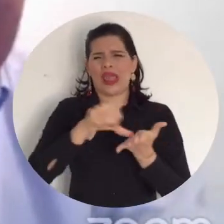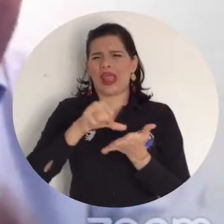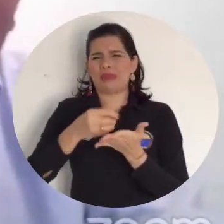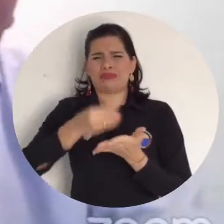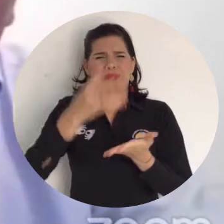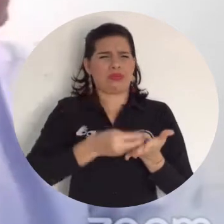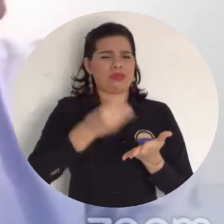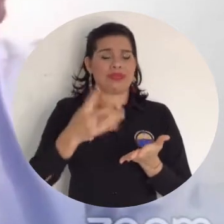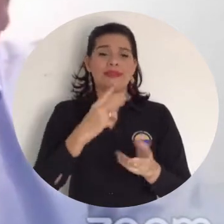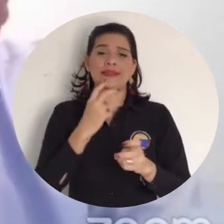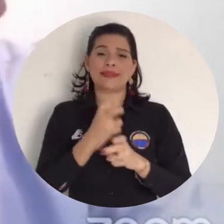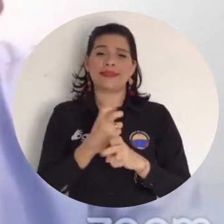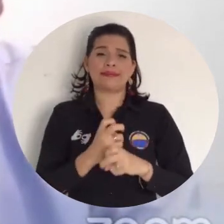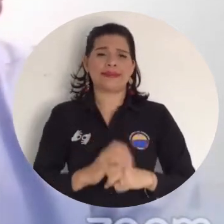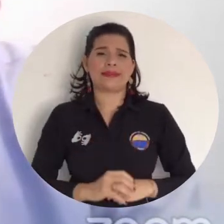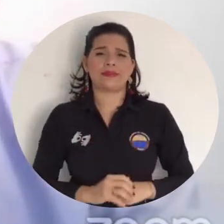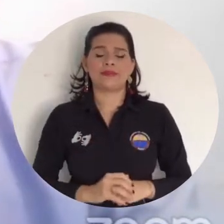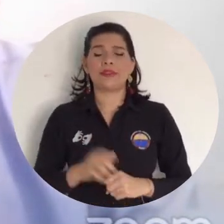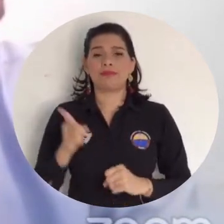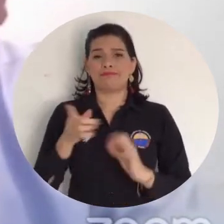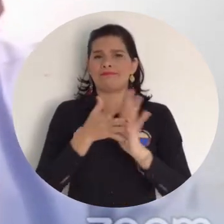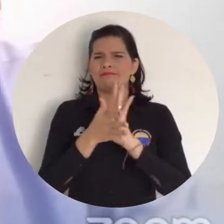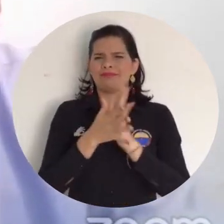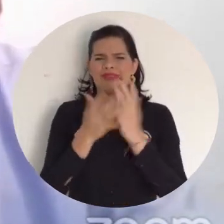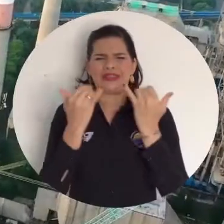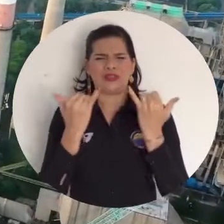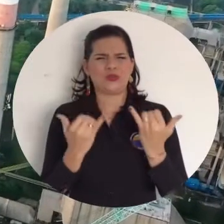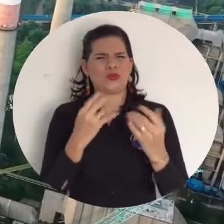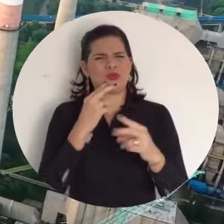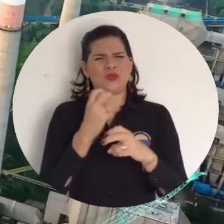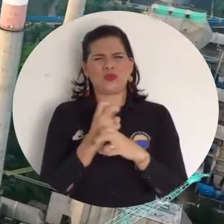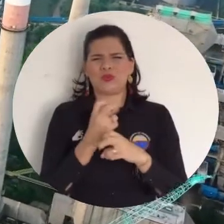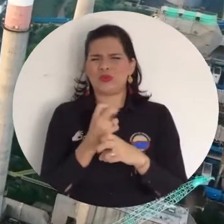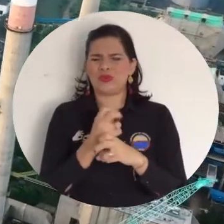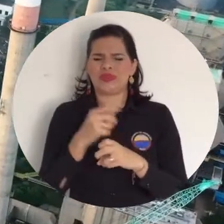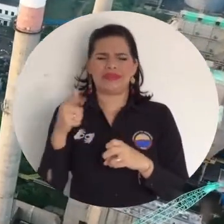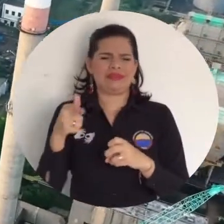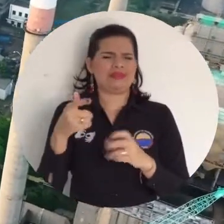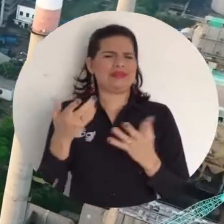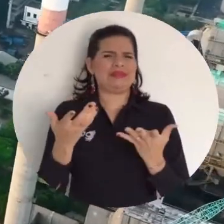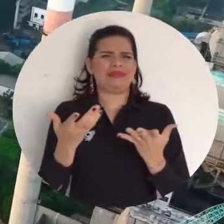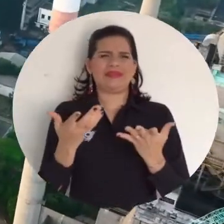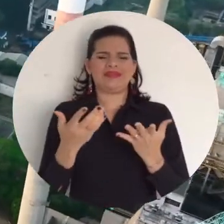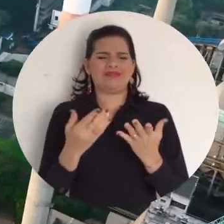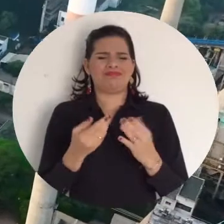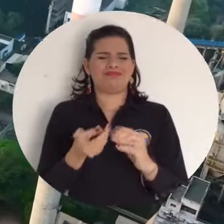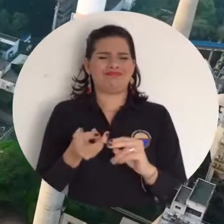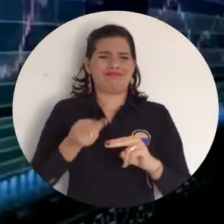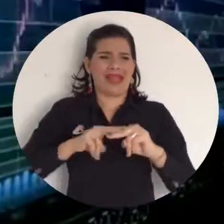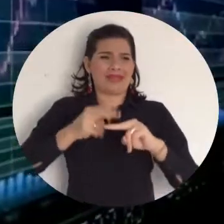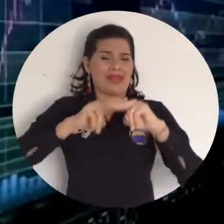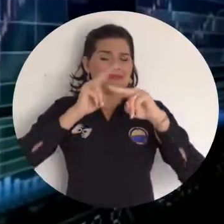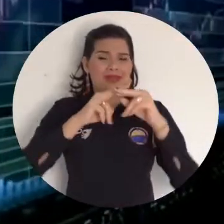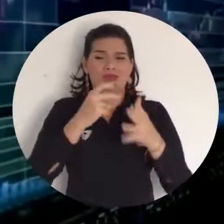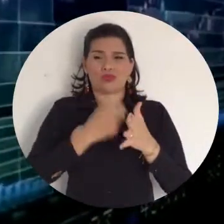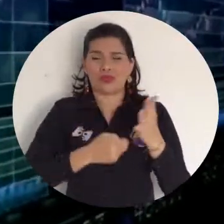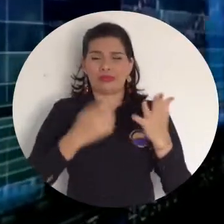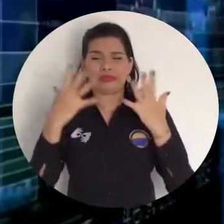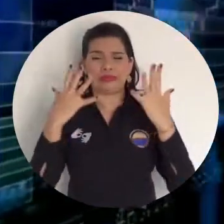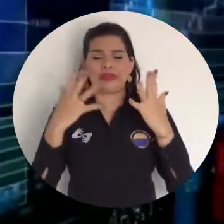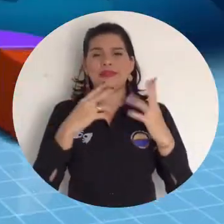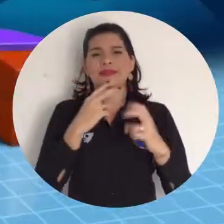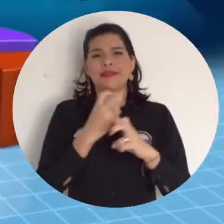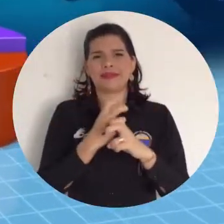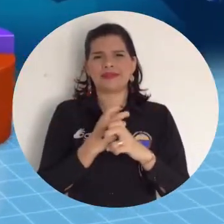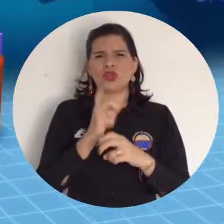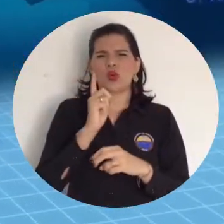en esencia es un modelo especulativo, un modelo rentístico, y que gran parte de lo que está ocurriendo obedece a